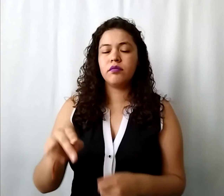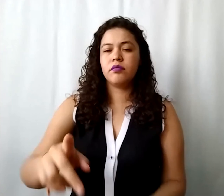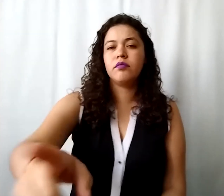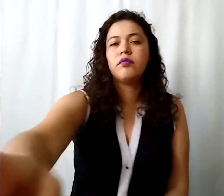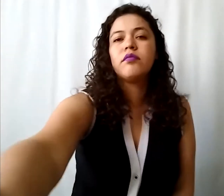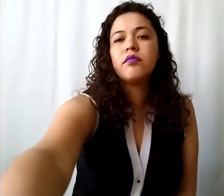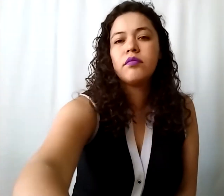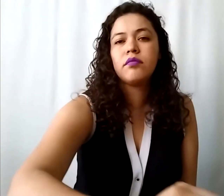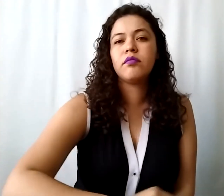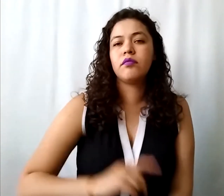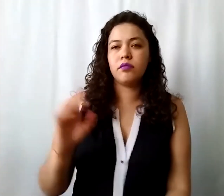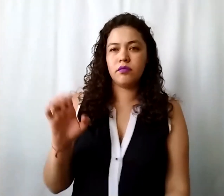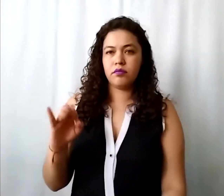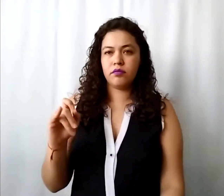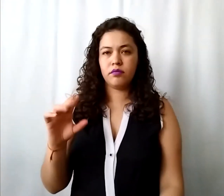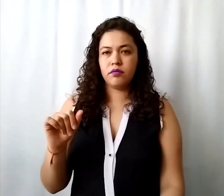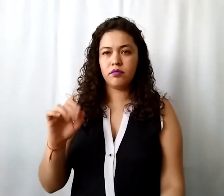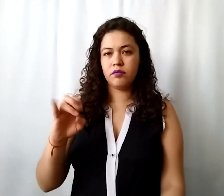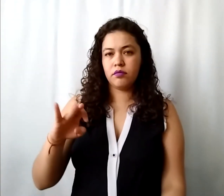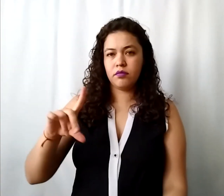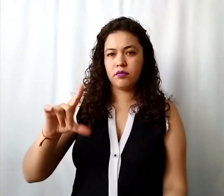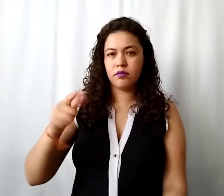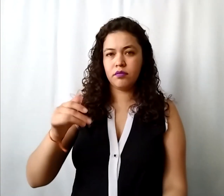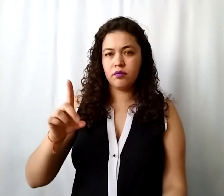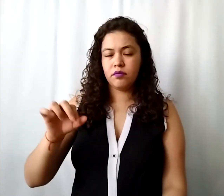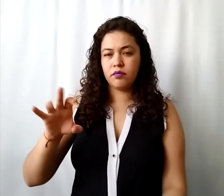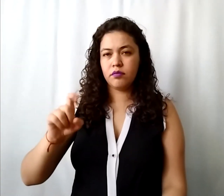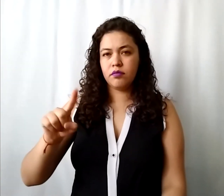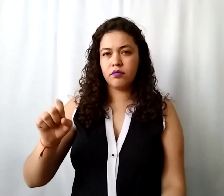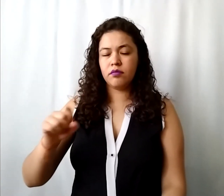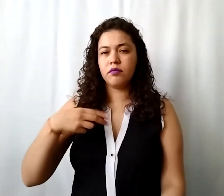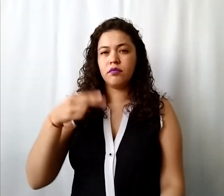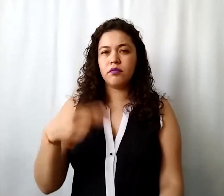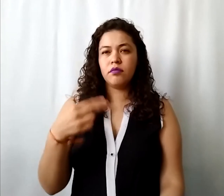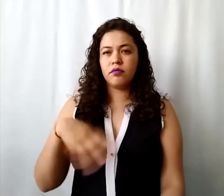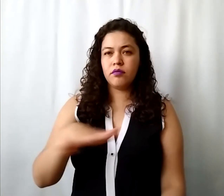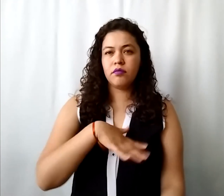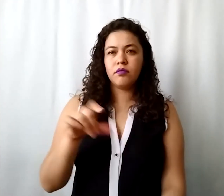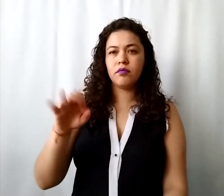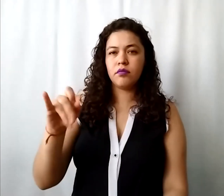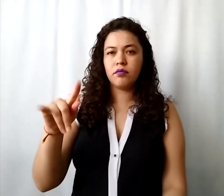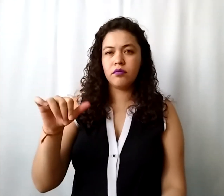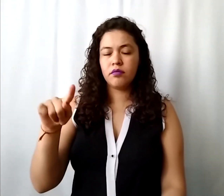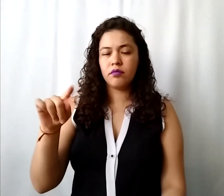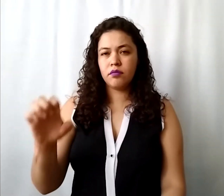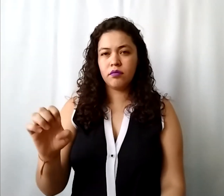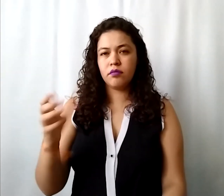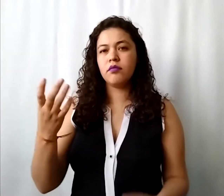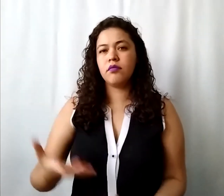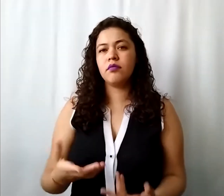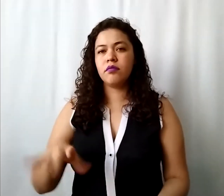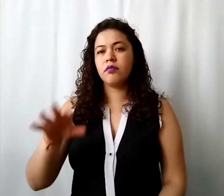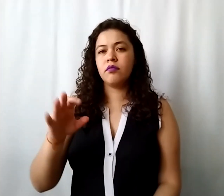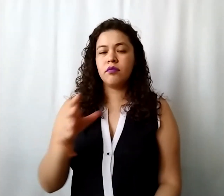Efraín Emilio Godínez dice ¿a qué llaman población fija y flotante? Población